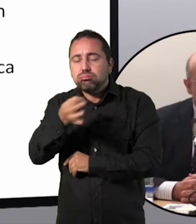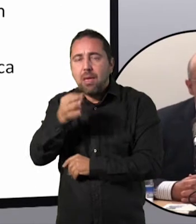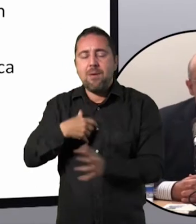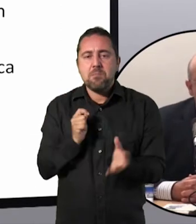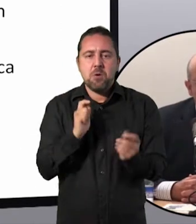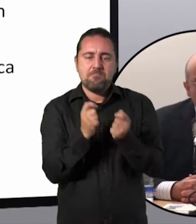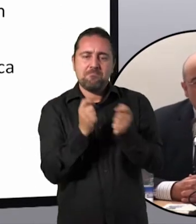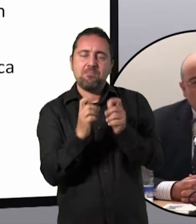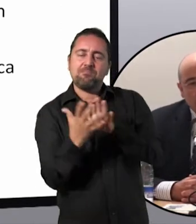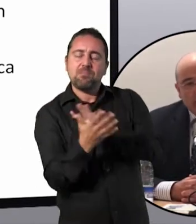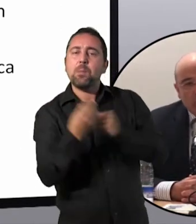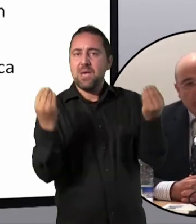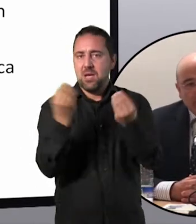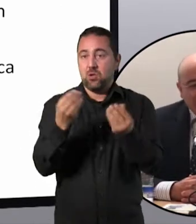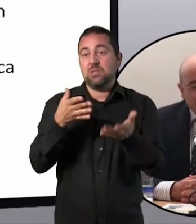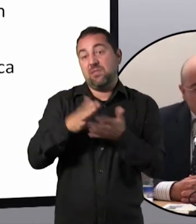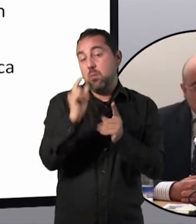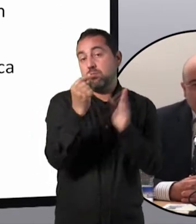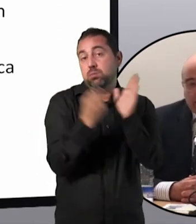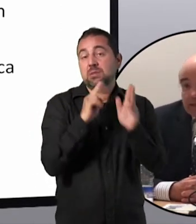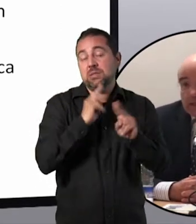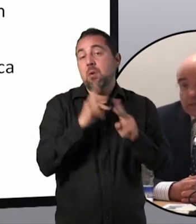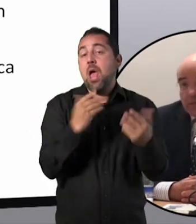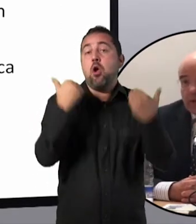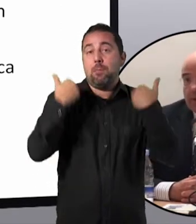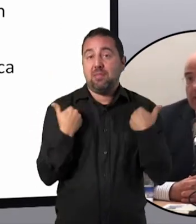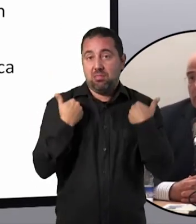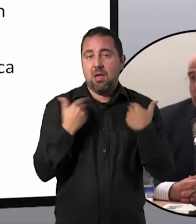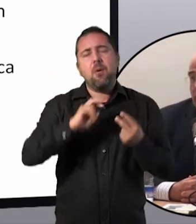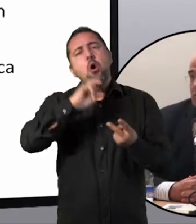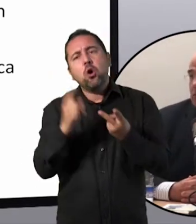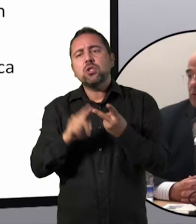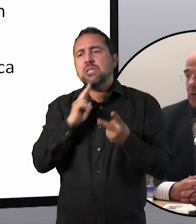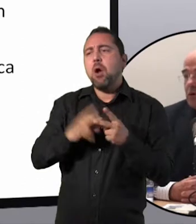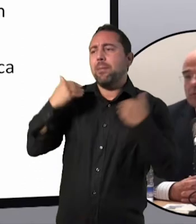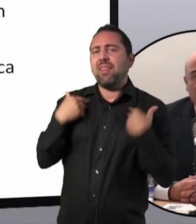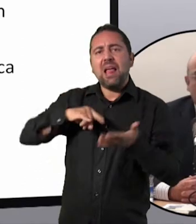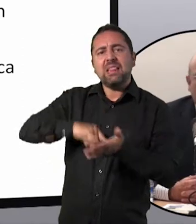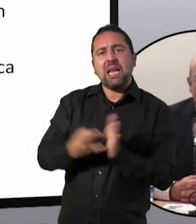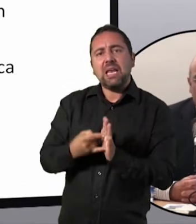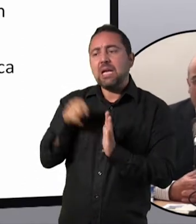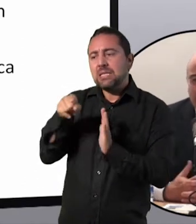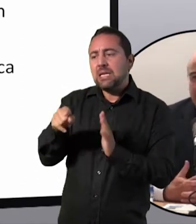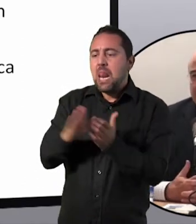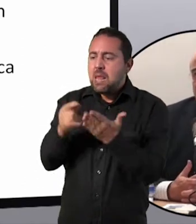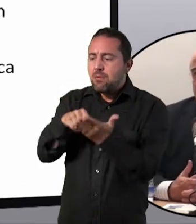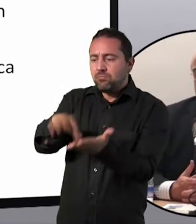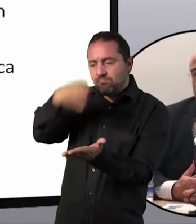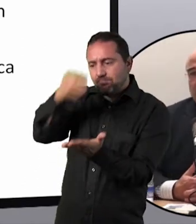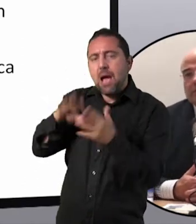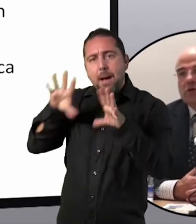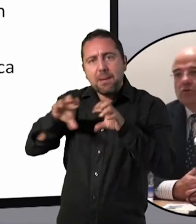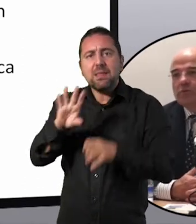de competencias. Luego, hay una serie de competencias técnicas que sí que se pueden aprender en los libros. Por ejemplo, programar.